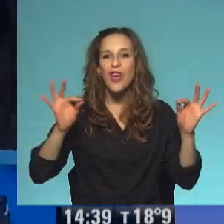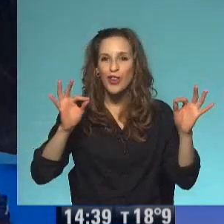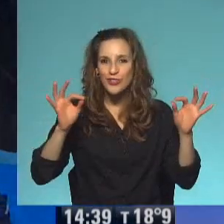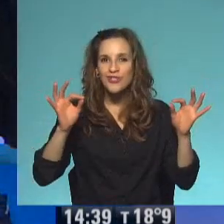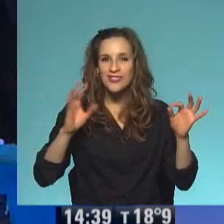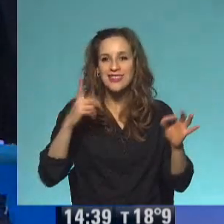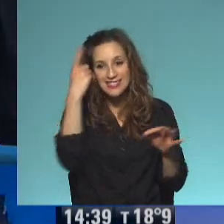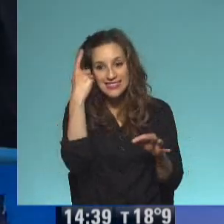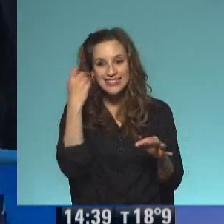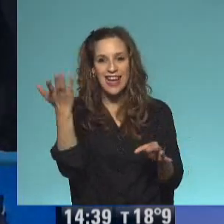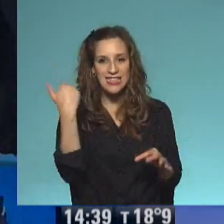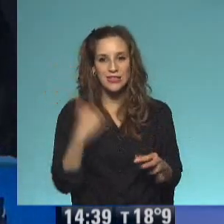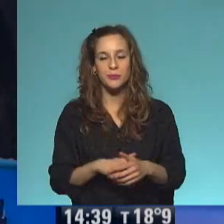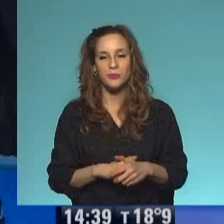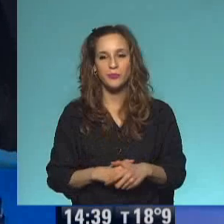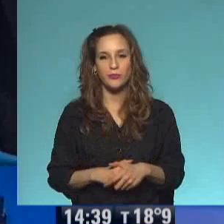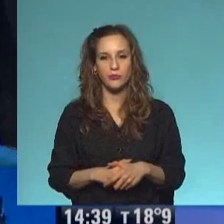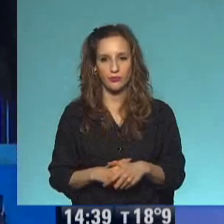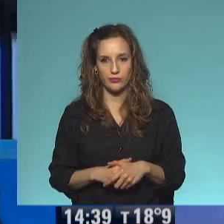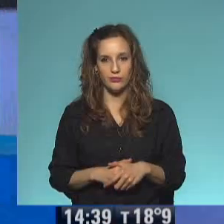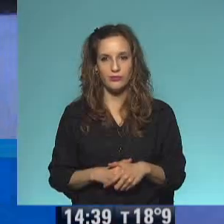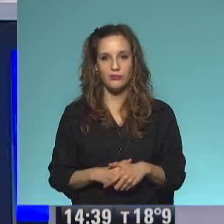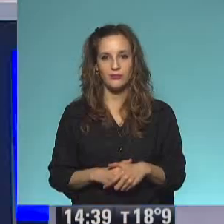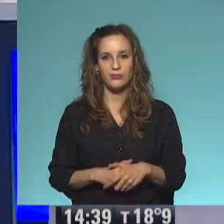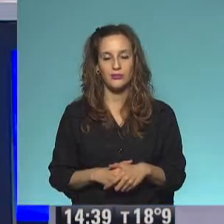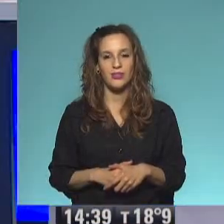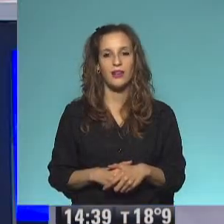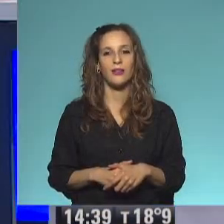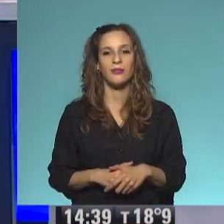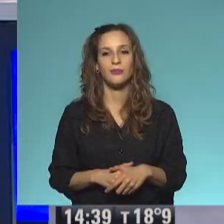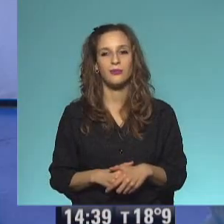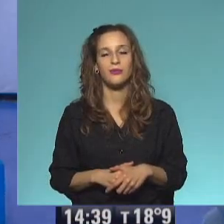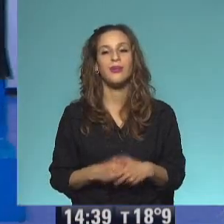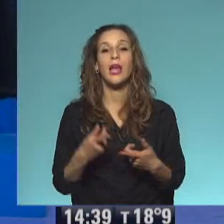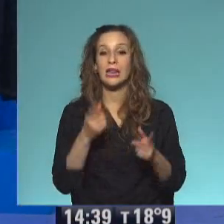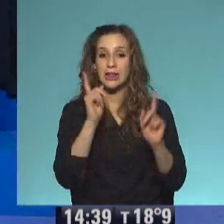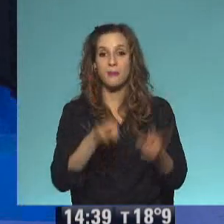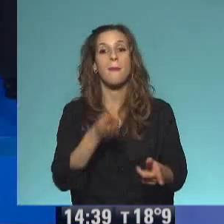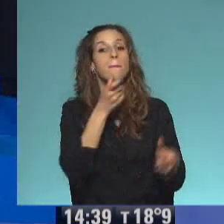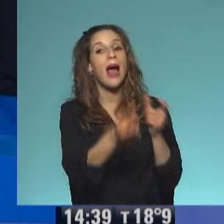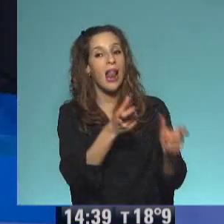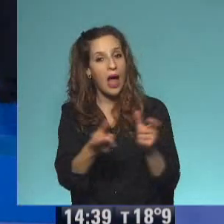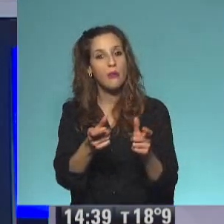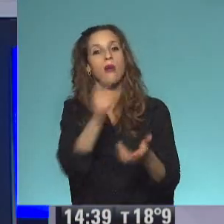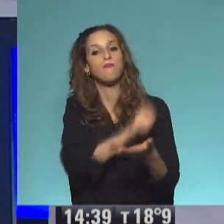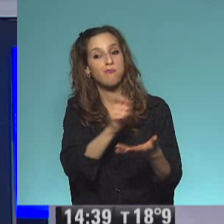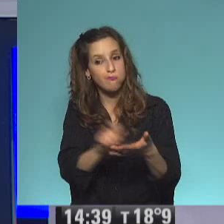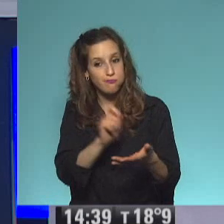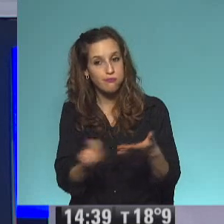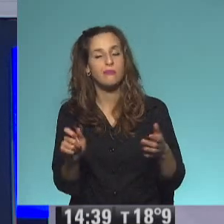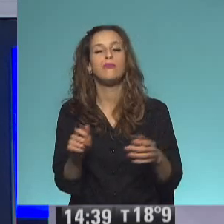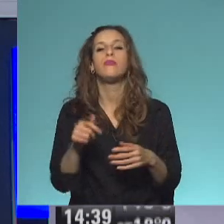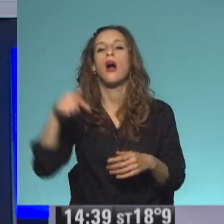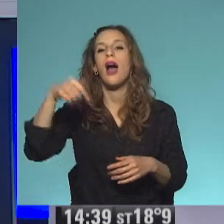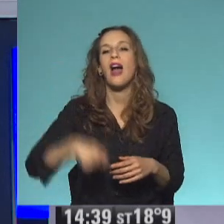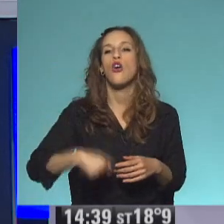arriba de la escalera, pero no subo tanto. Escribimos palabras. Porque si no, me voy de cuadro. En fin. Yo voy a hacer un hechizo